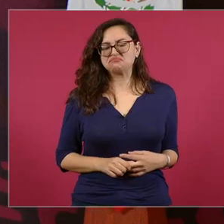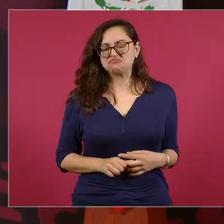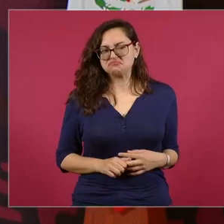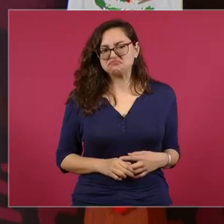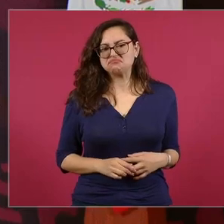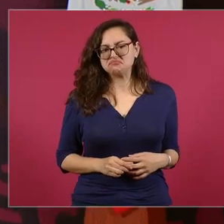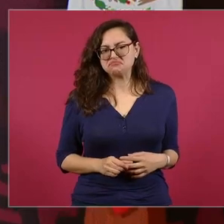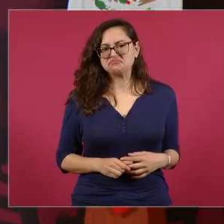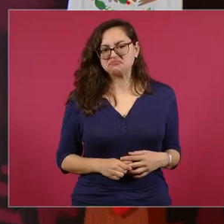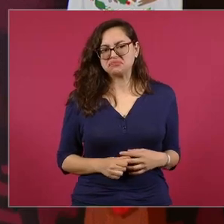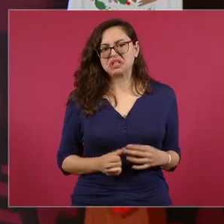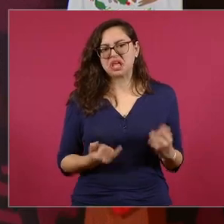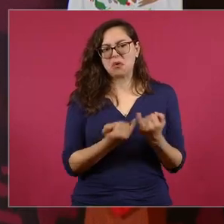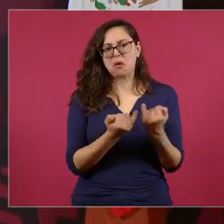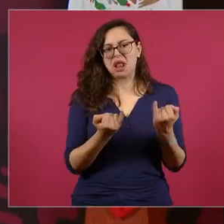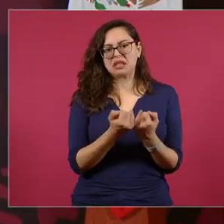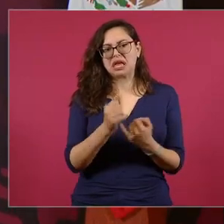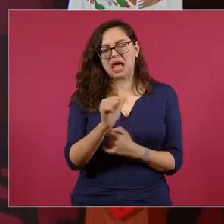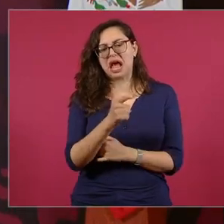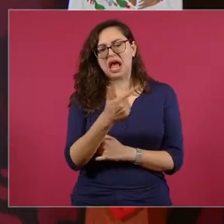Aguilar Camín